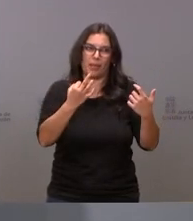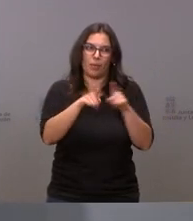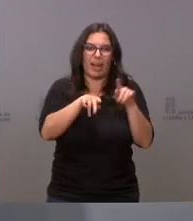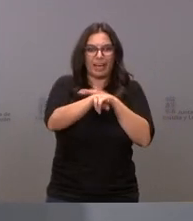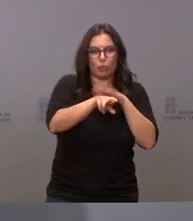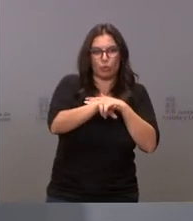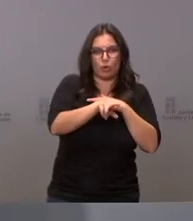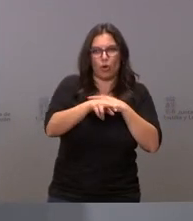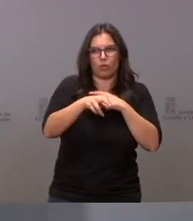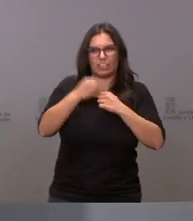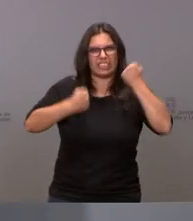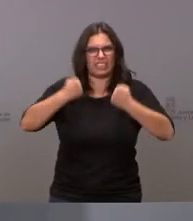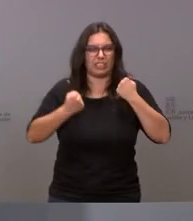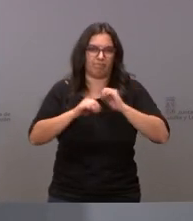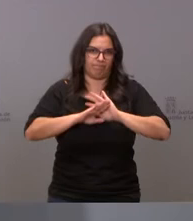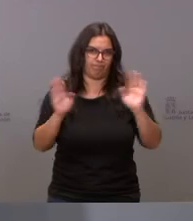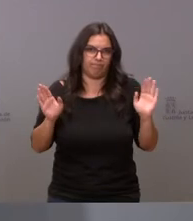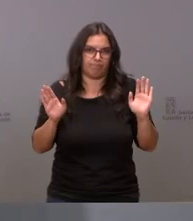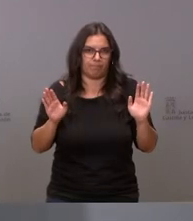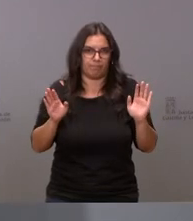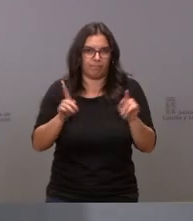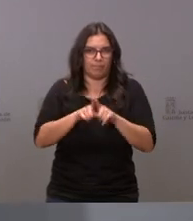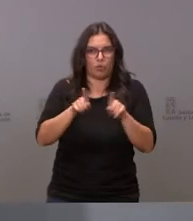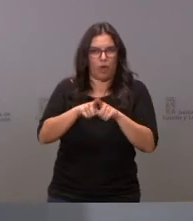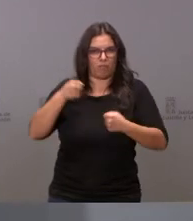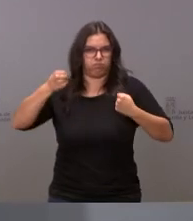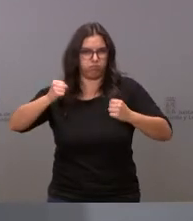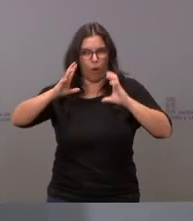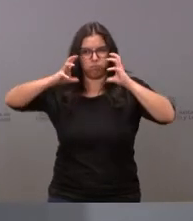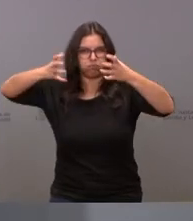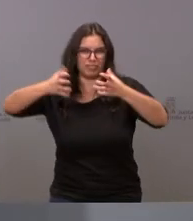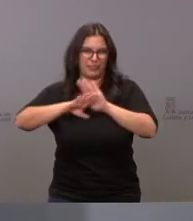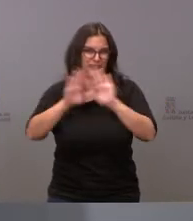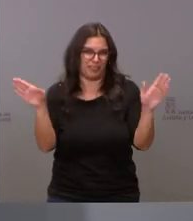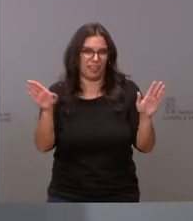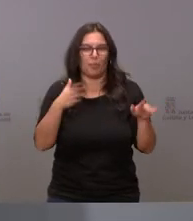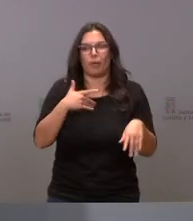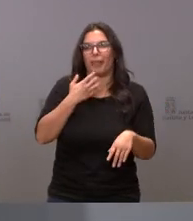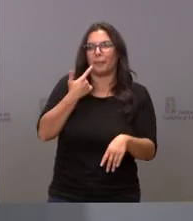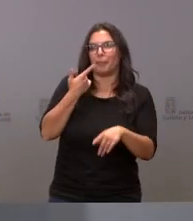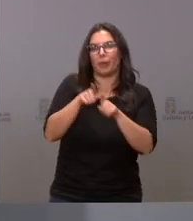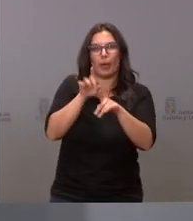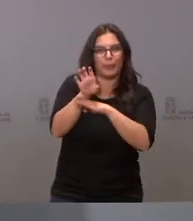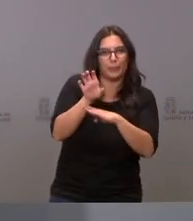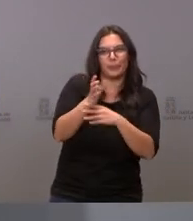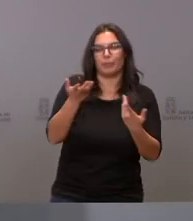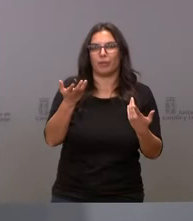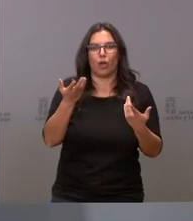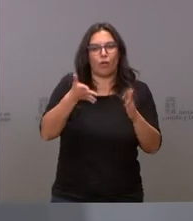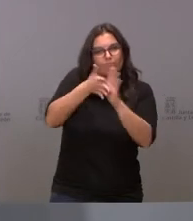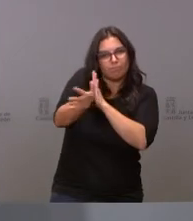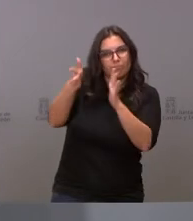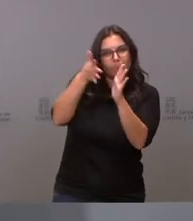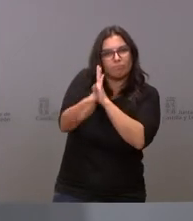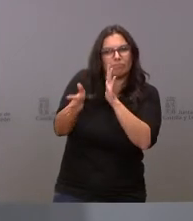recursos que el matonismo para eso está la ironía para eso está la argumentación para eso están otras